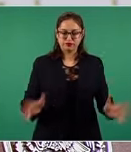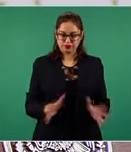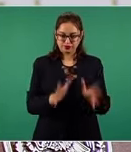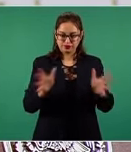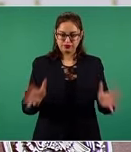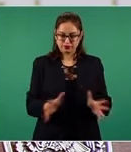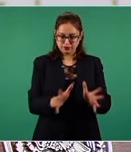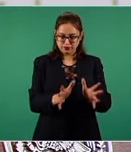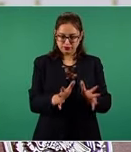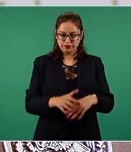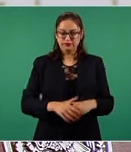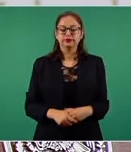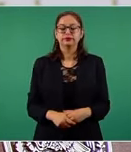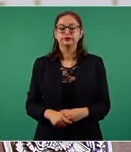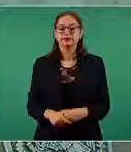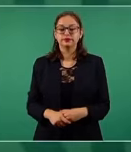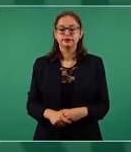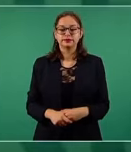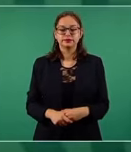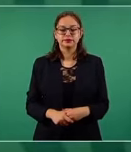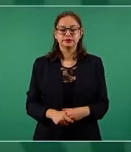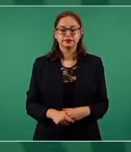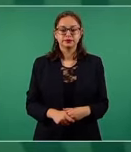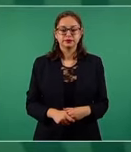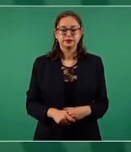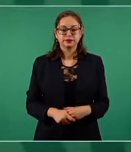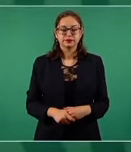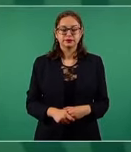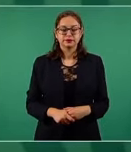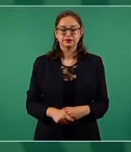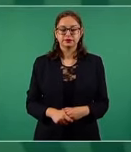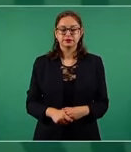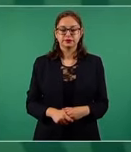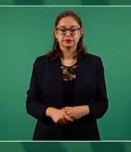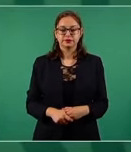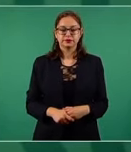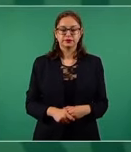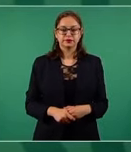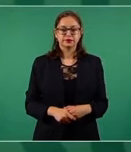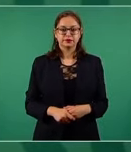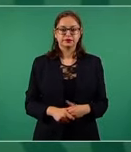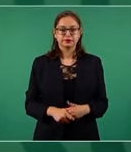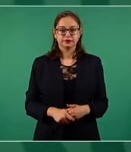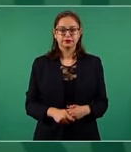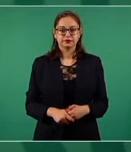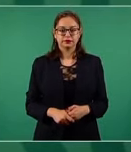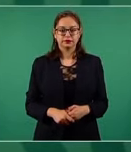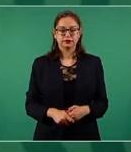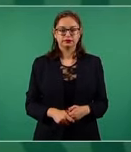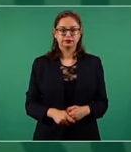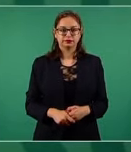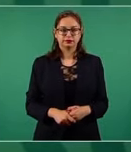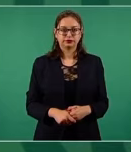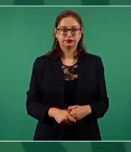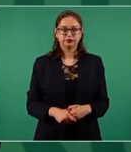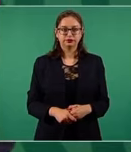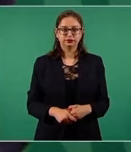y va a salir ese